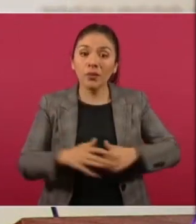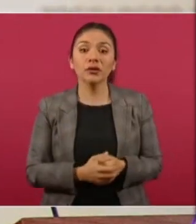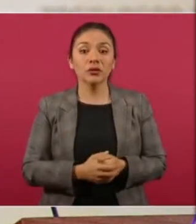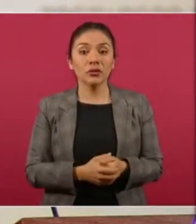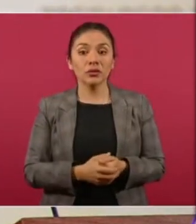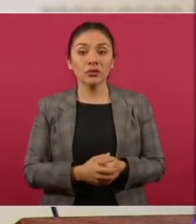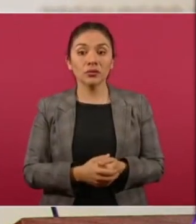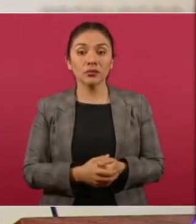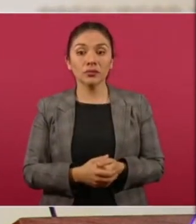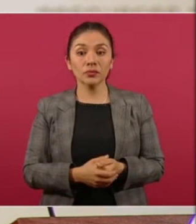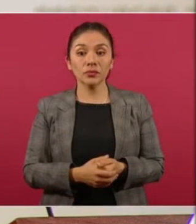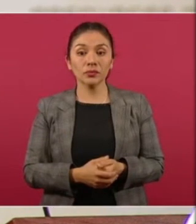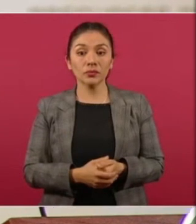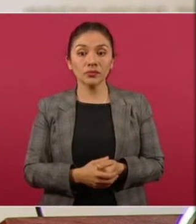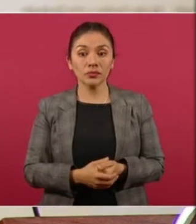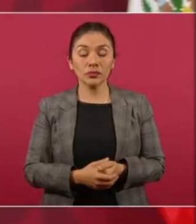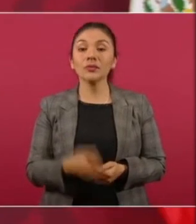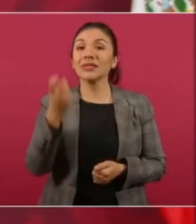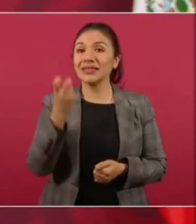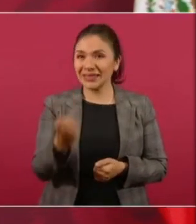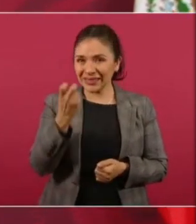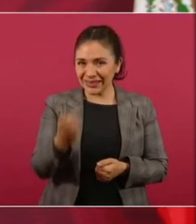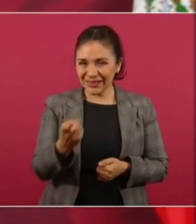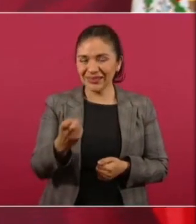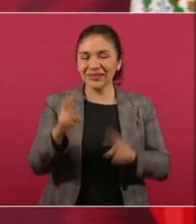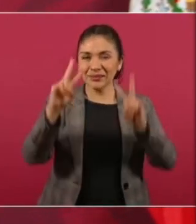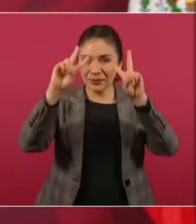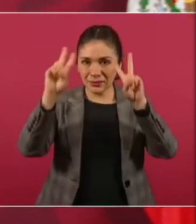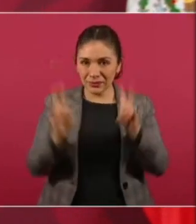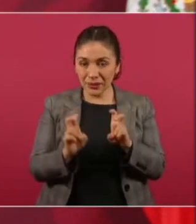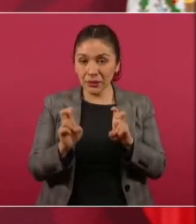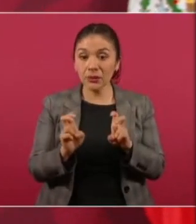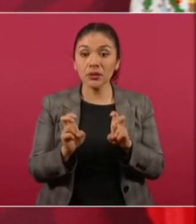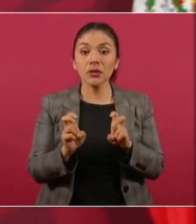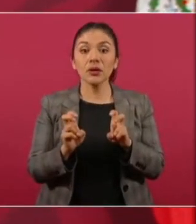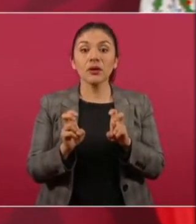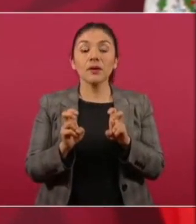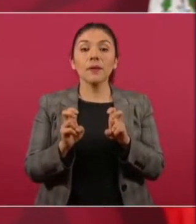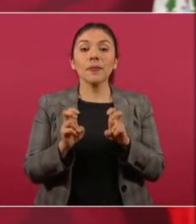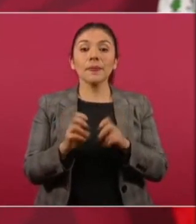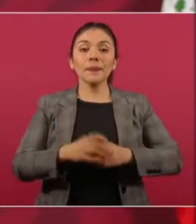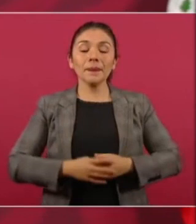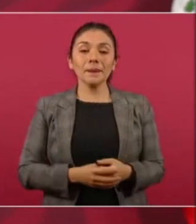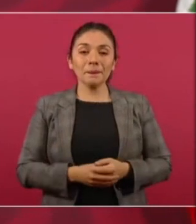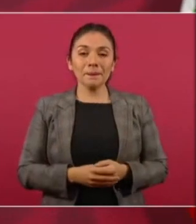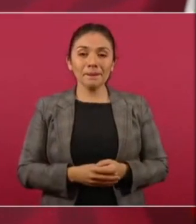Ese es el asunto que